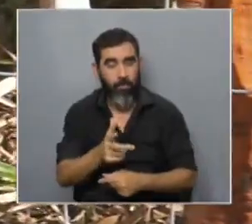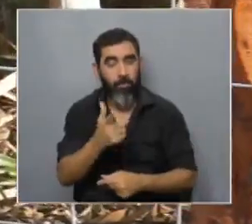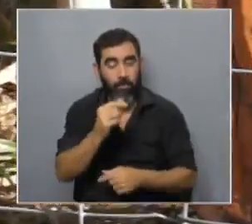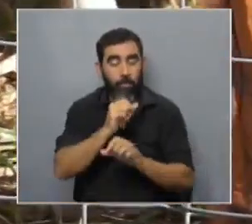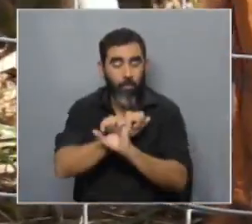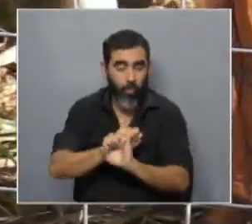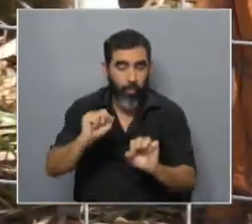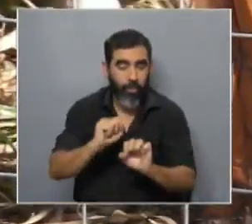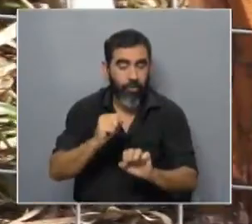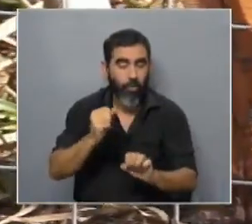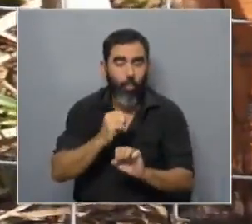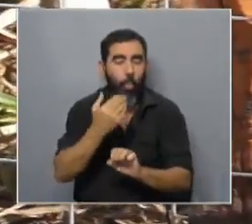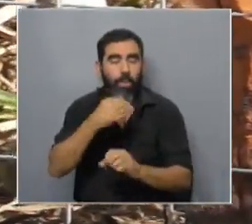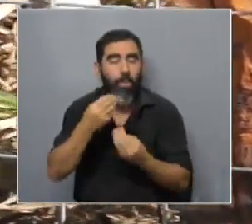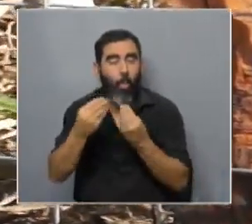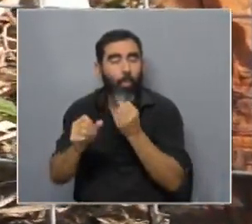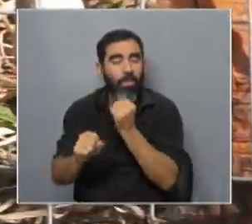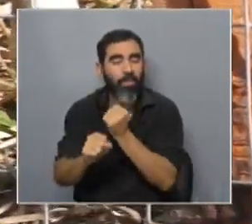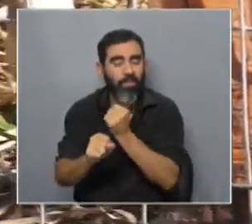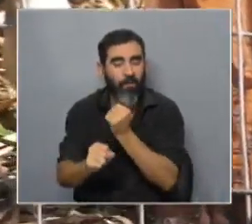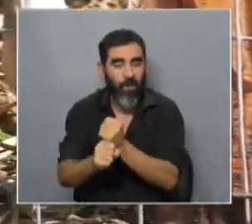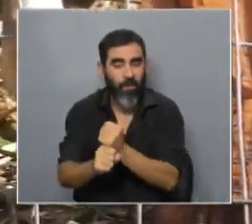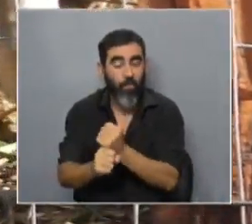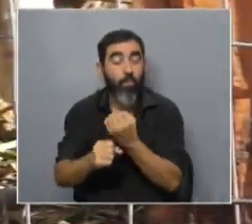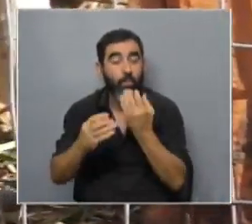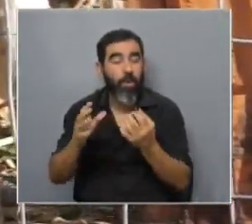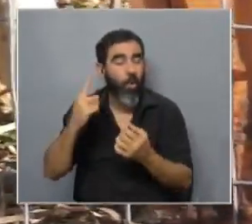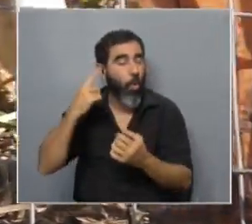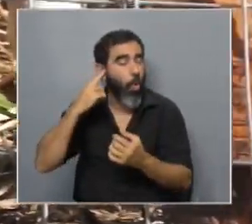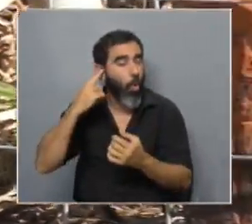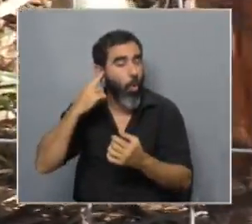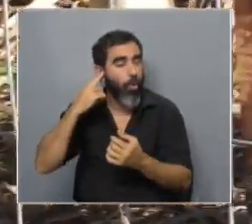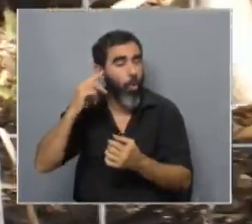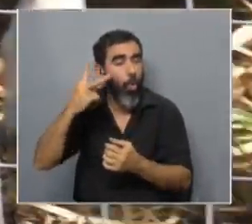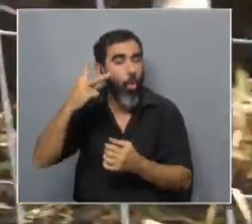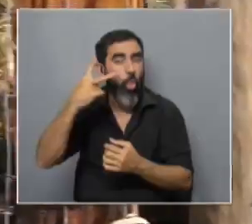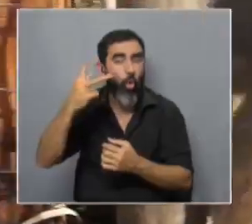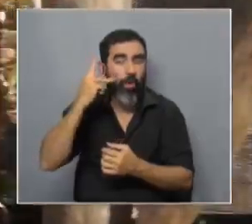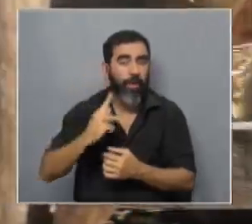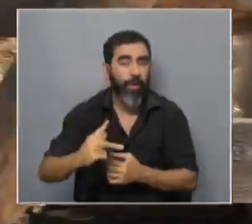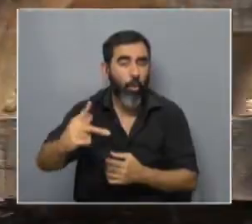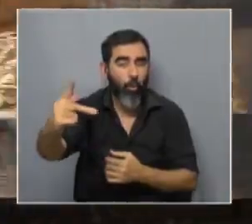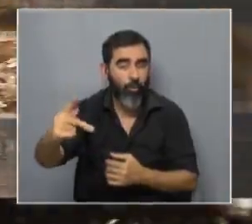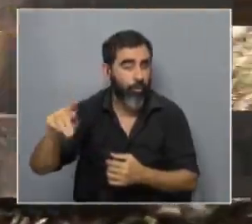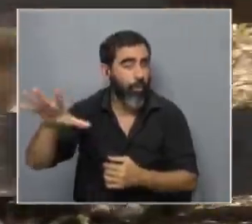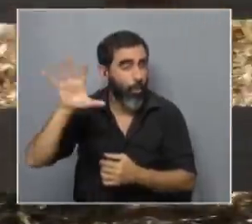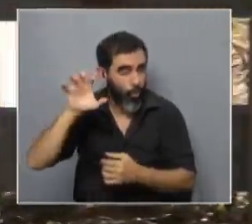nos podemos entender cómo es el trabajo de ellos porque ellos tienen un oído que se escucha a dos kilómetros de